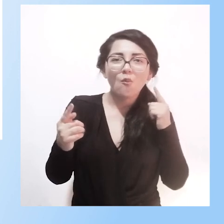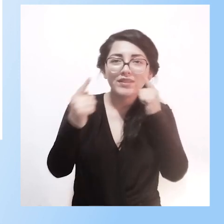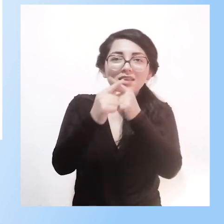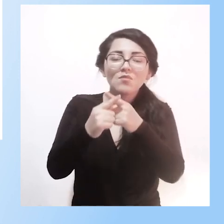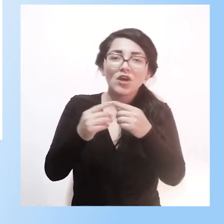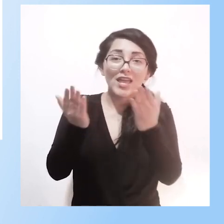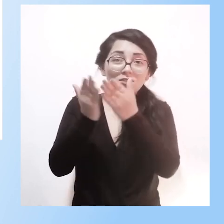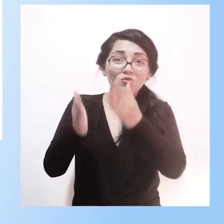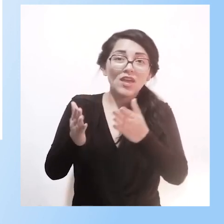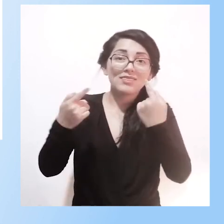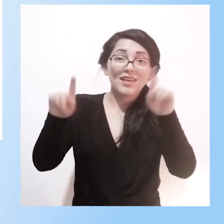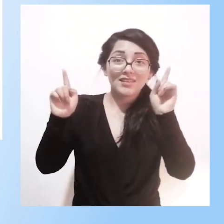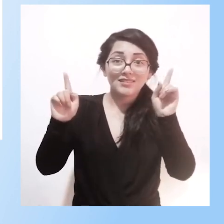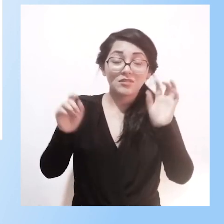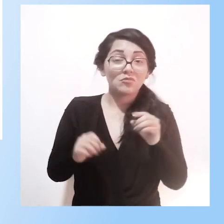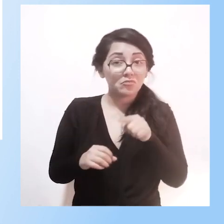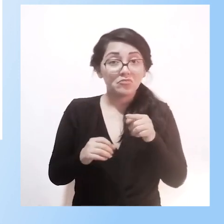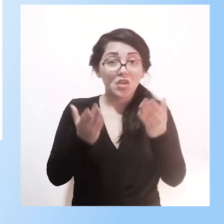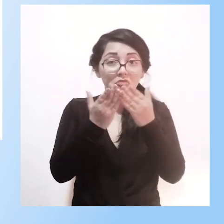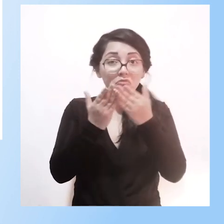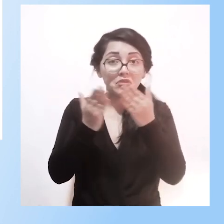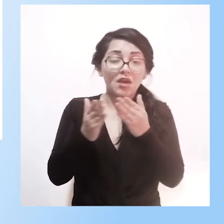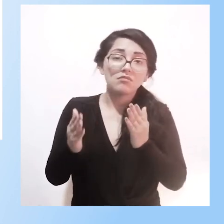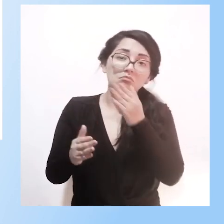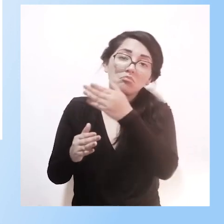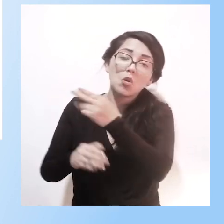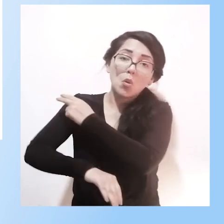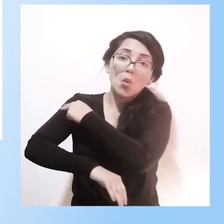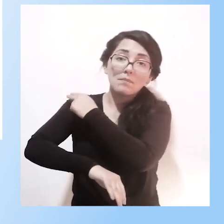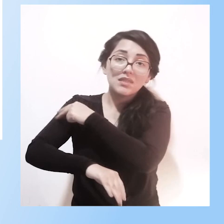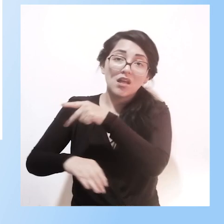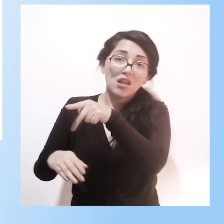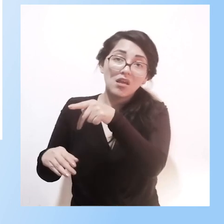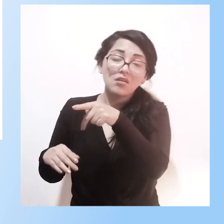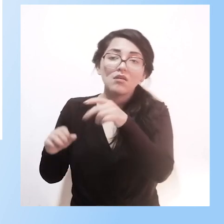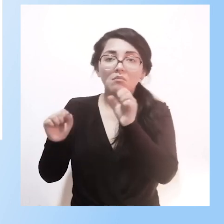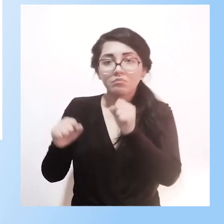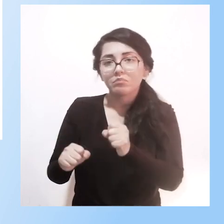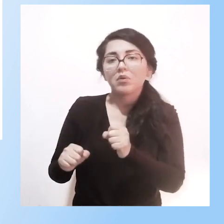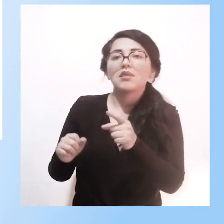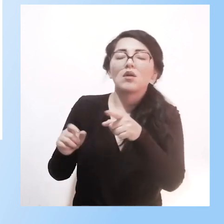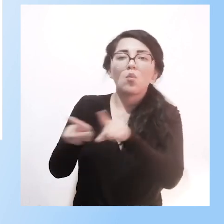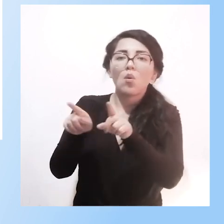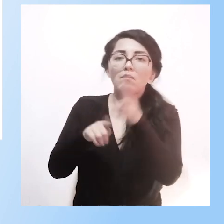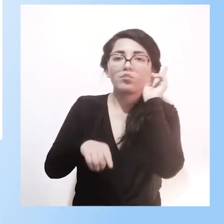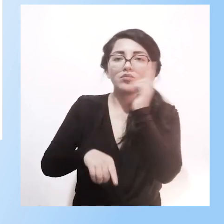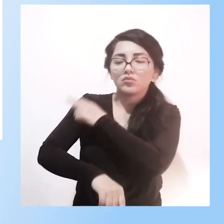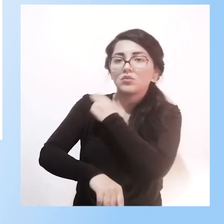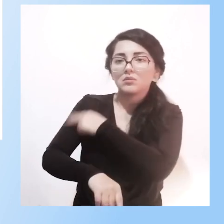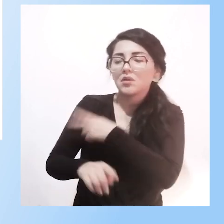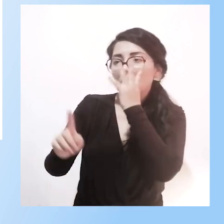alumno que cuando está en la sala hospitalaria tiene la posibilidad de un diagnóstico de aprendizaje y